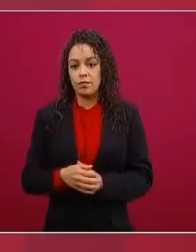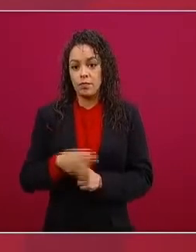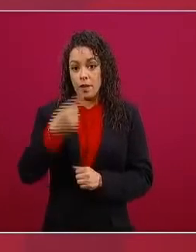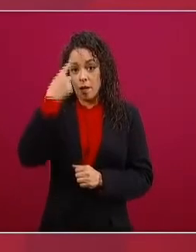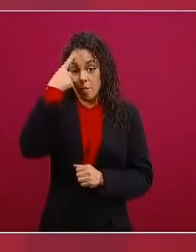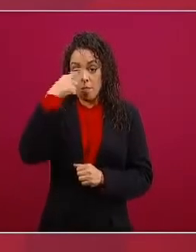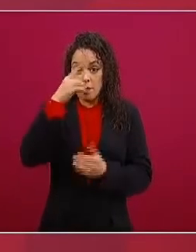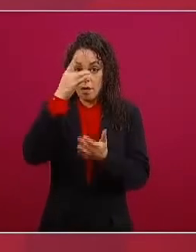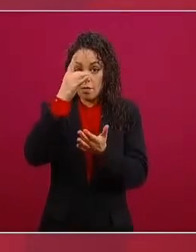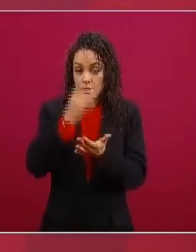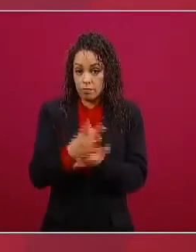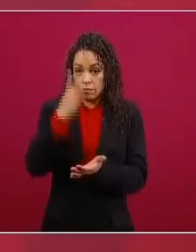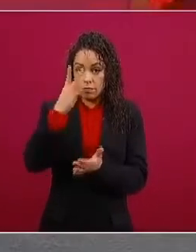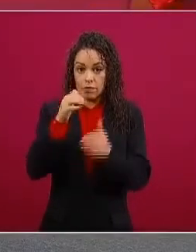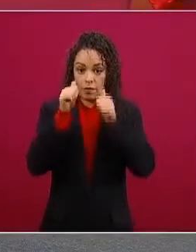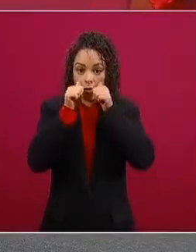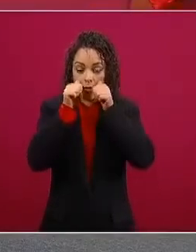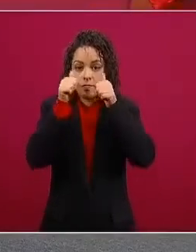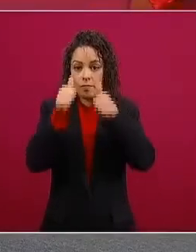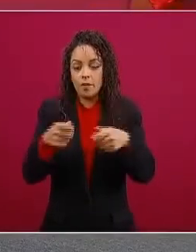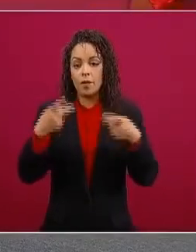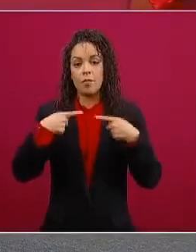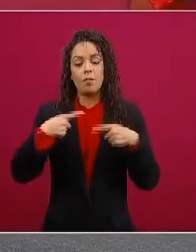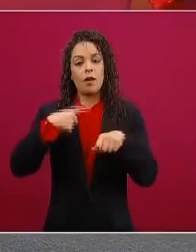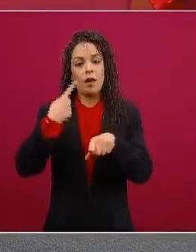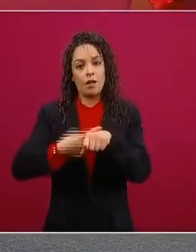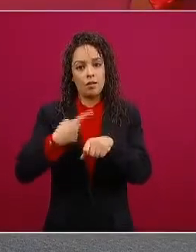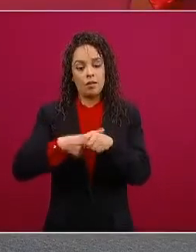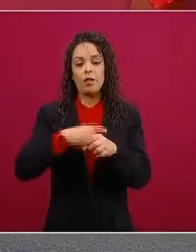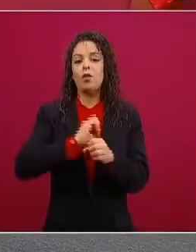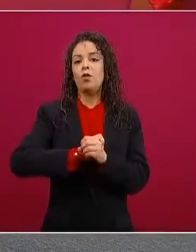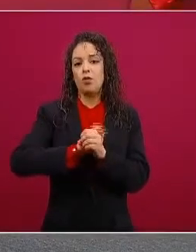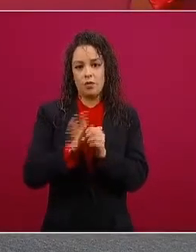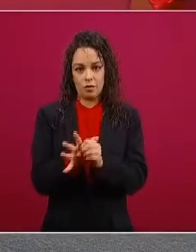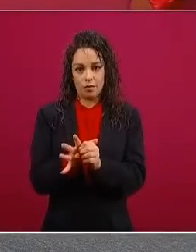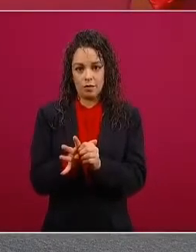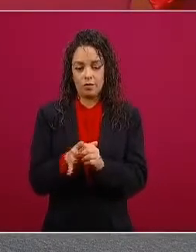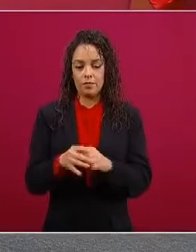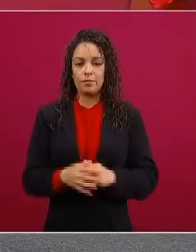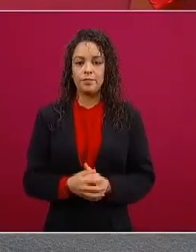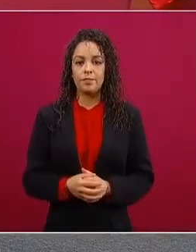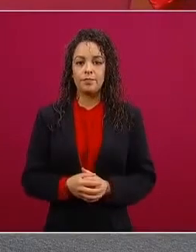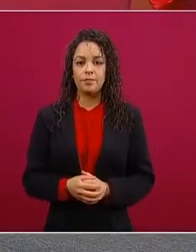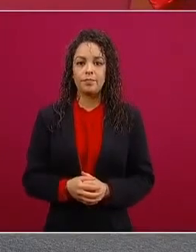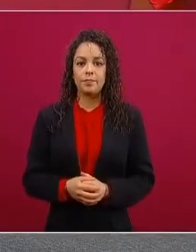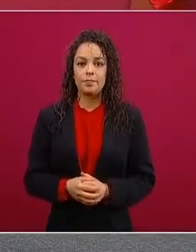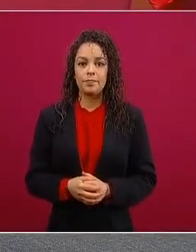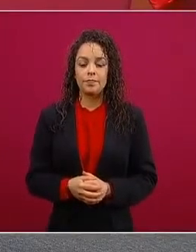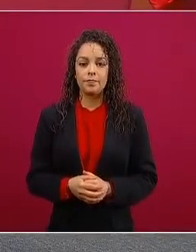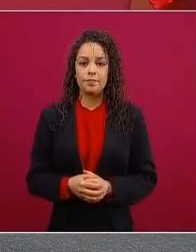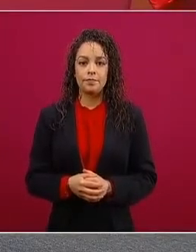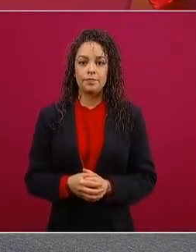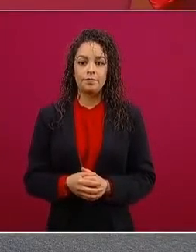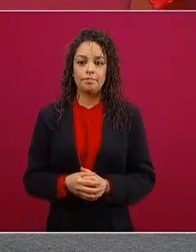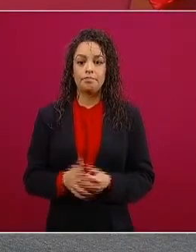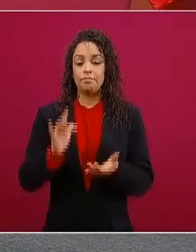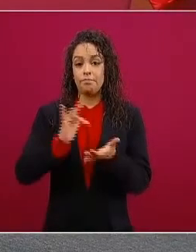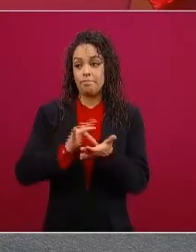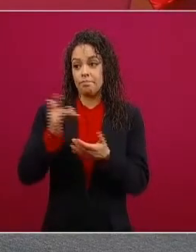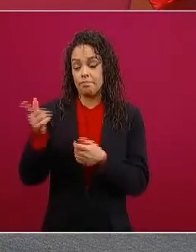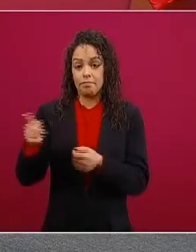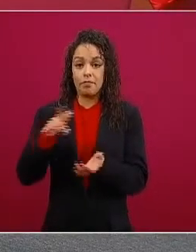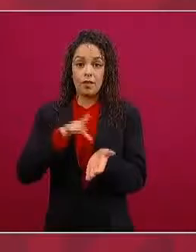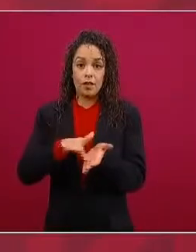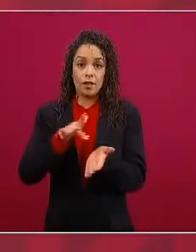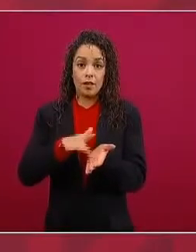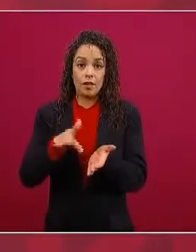de coronavirus todo esto con el apoyo de los especialistas